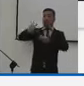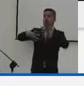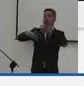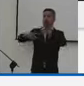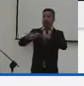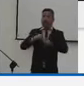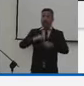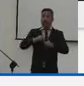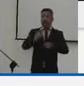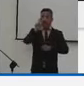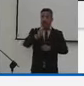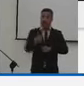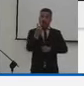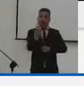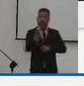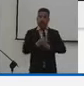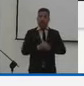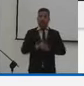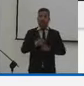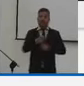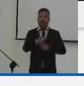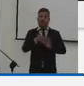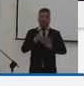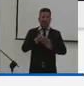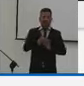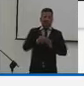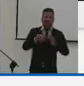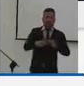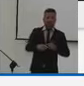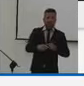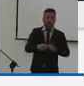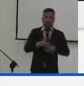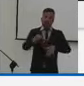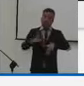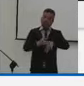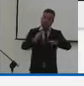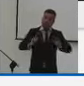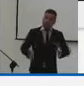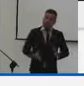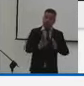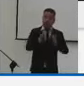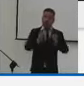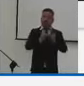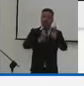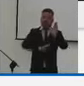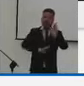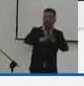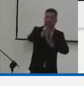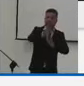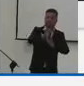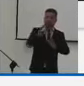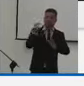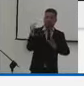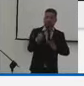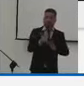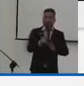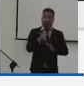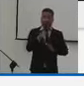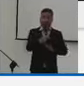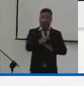contiene dos capítulos donde se establece el fomento y el desarrollo.